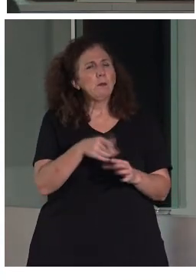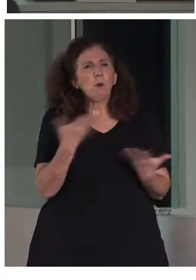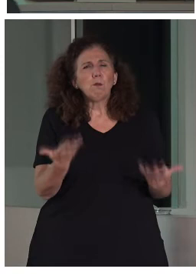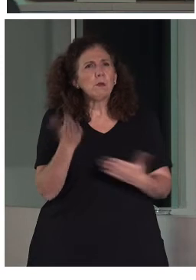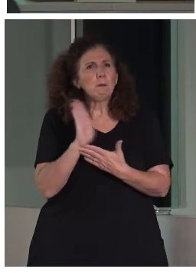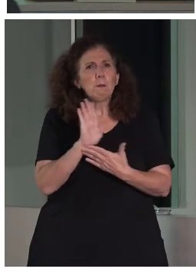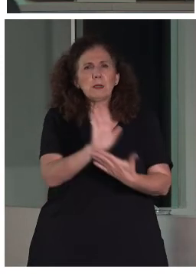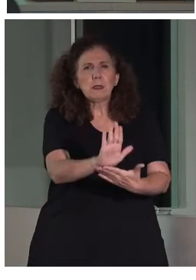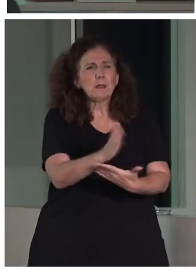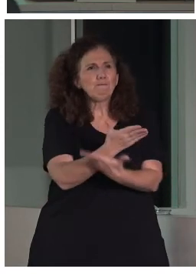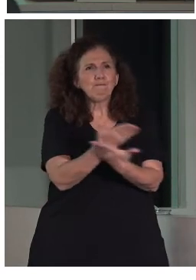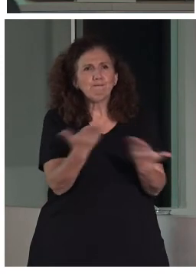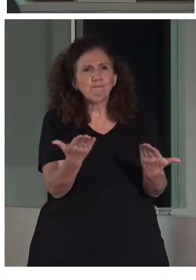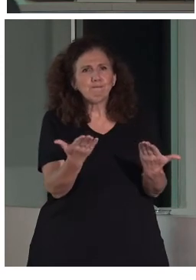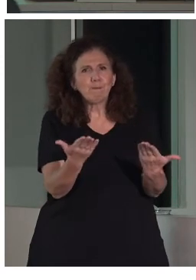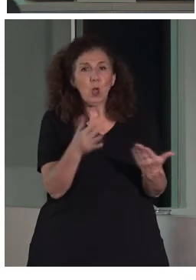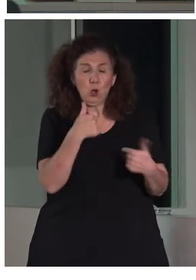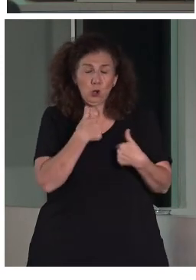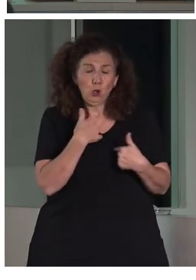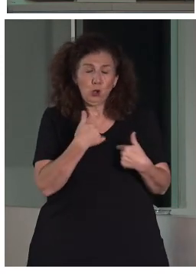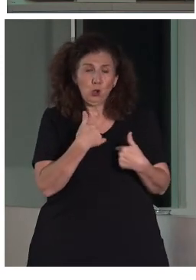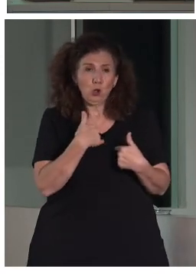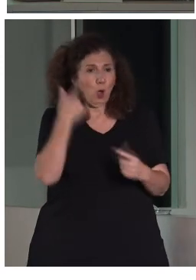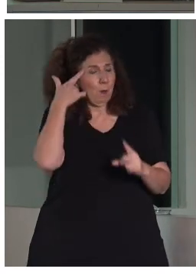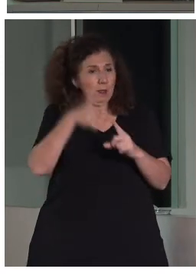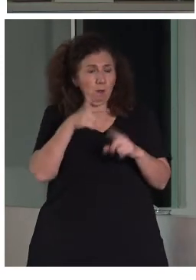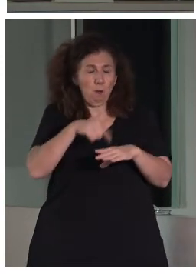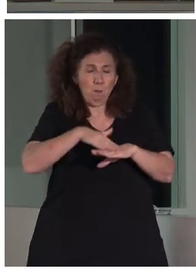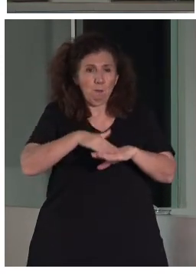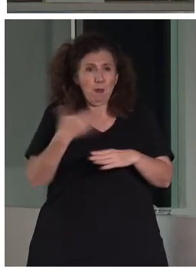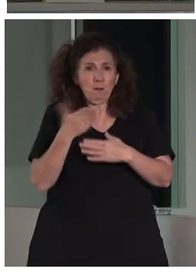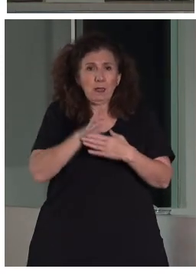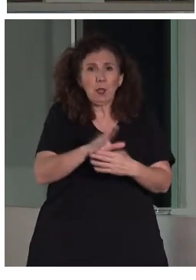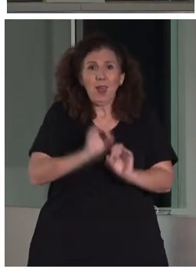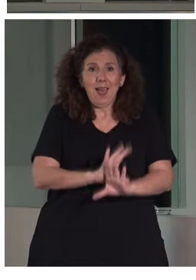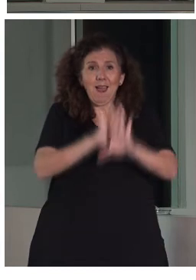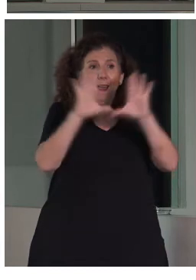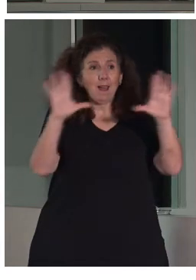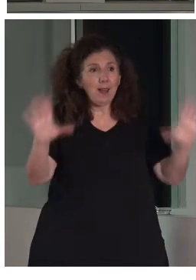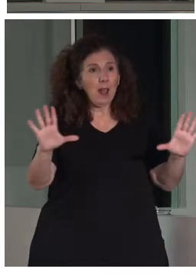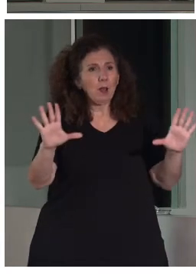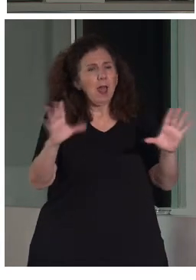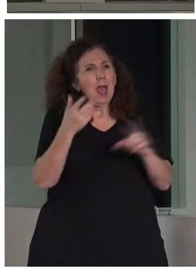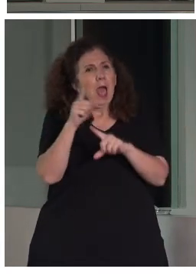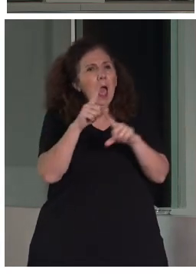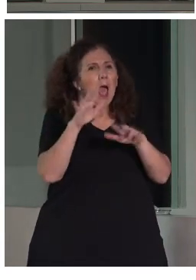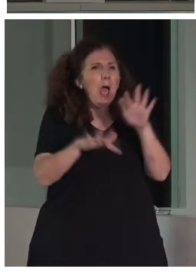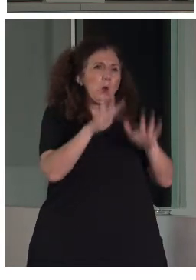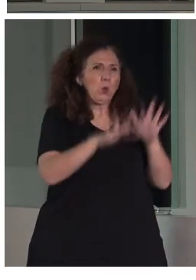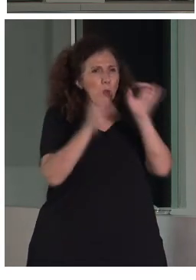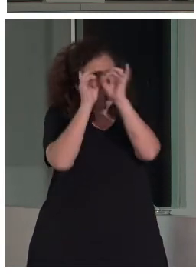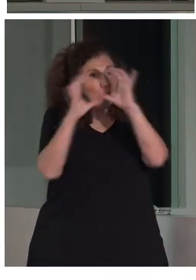que os voy a hacer es básicamente aclarar algunos conceptos y enseñaros algunas